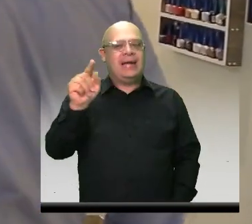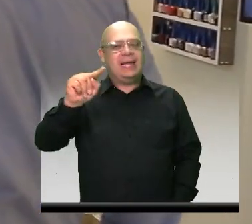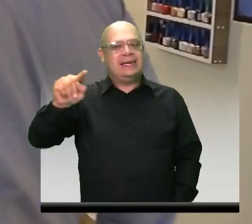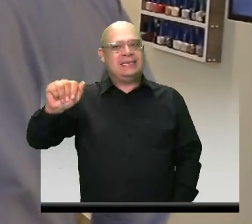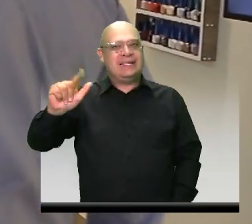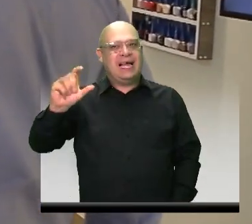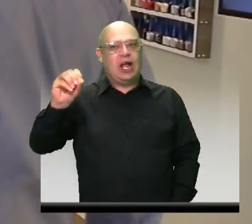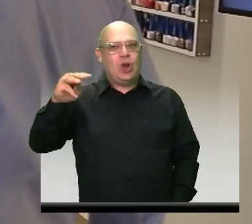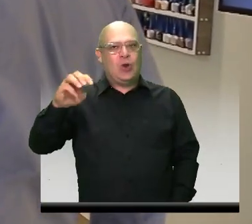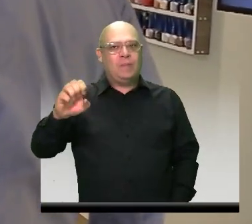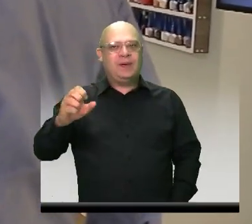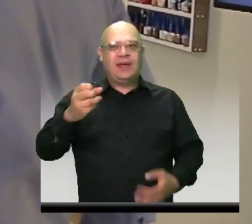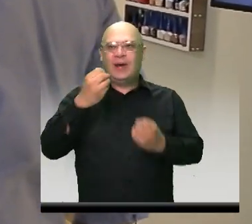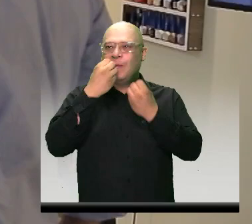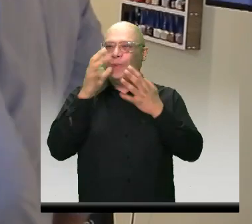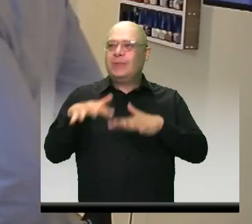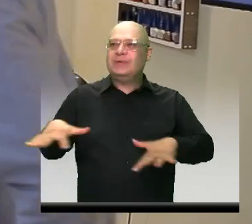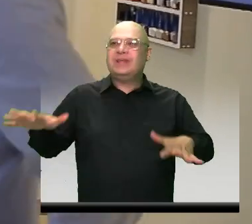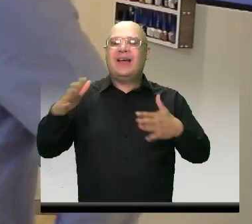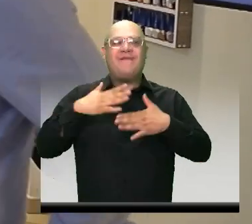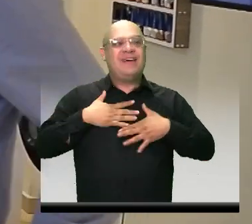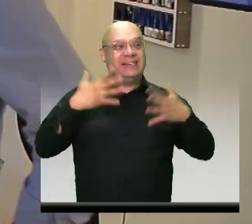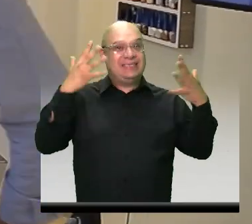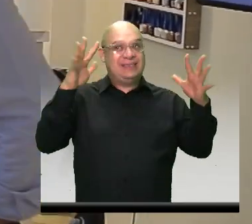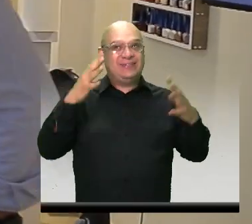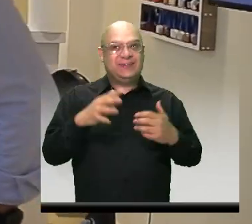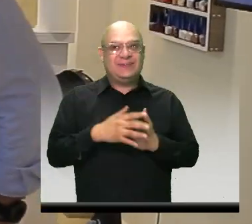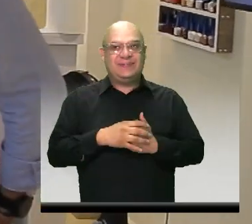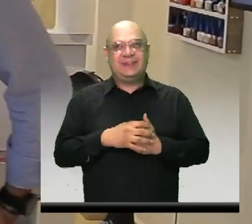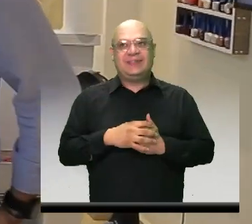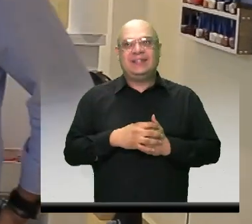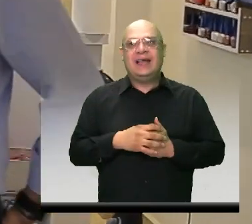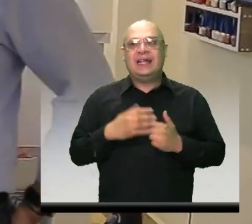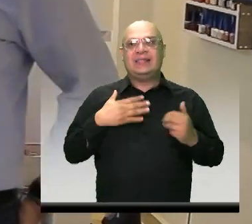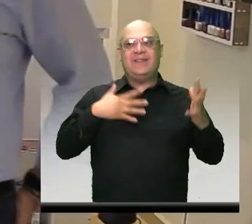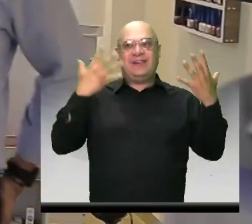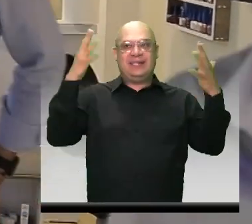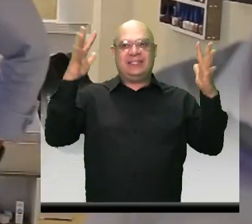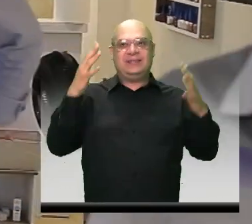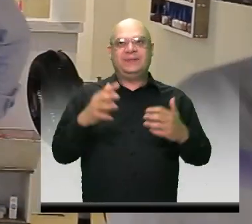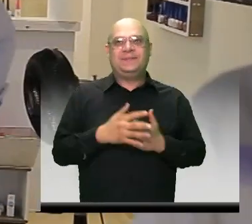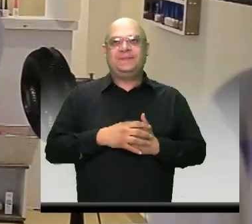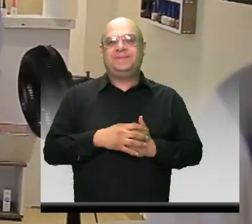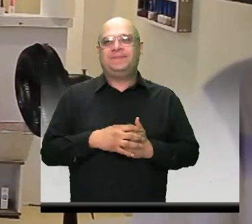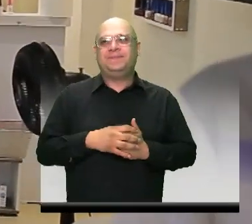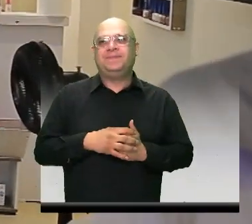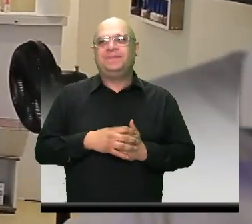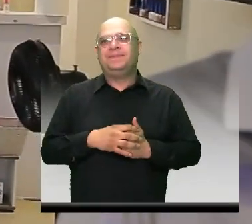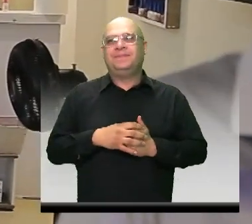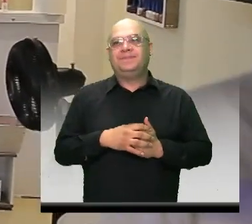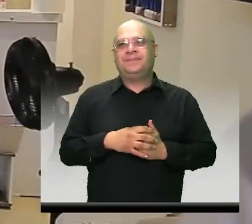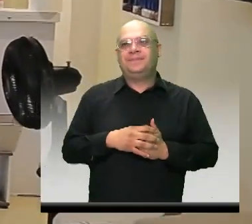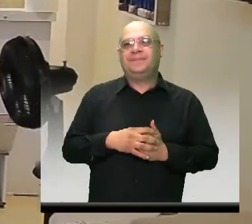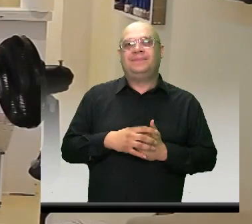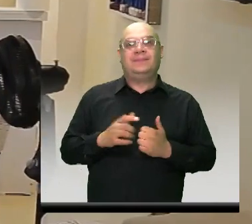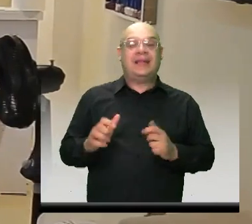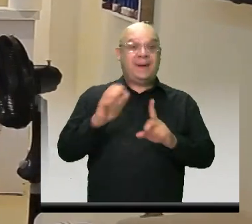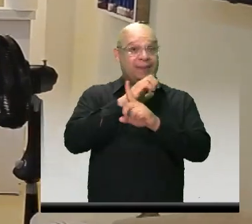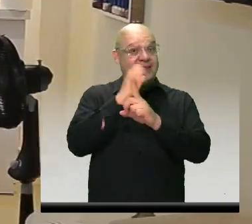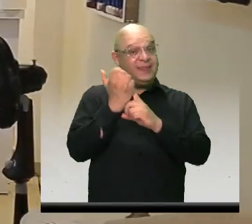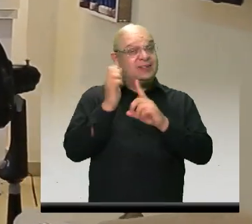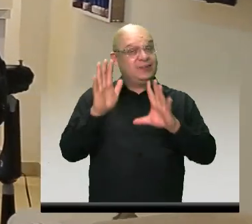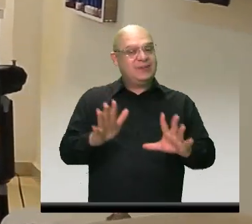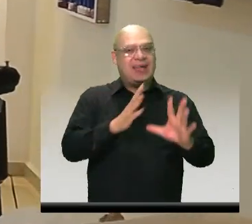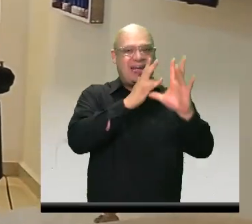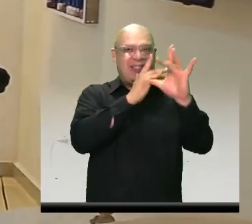Está muy hermoso. Te felicito. Te felicito. Aquí estamos con los emprendedores de Itagüí. María